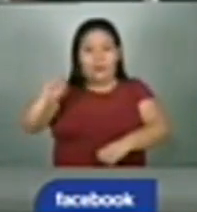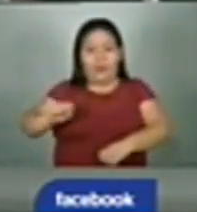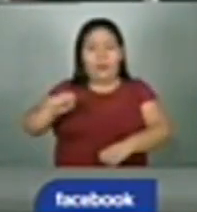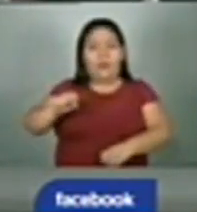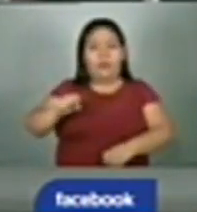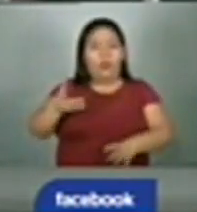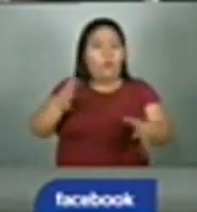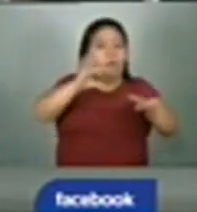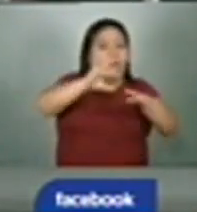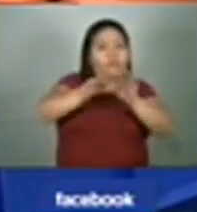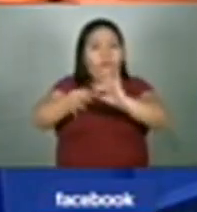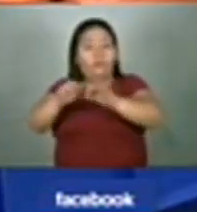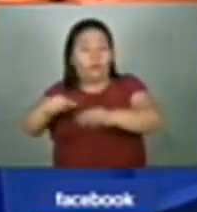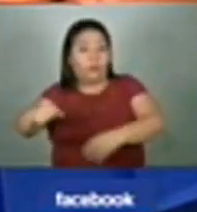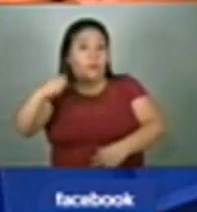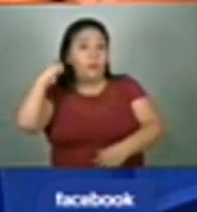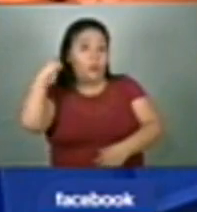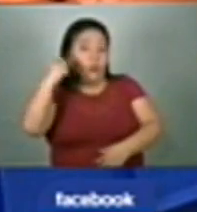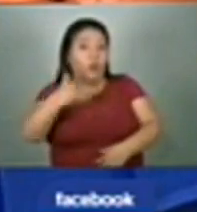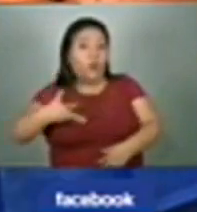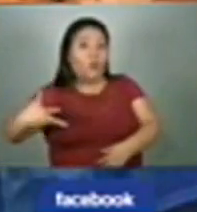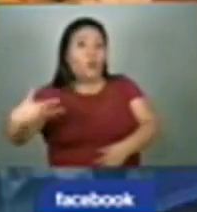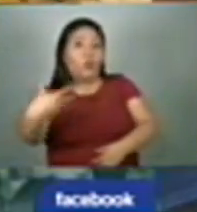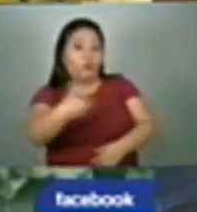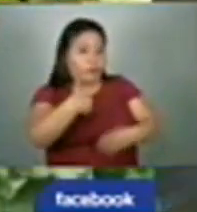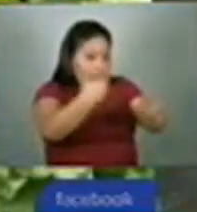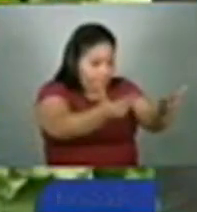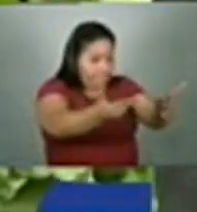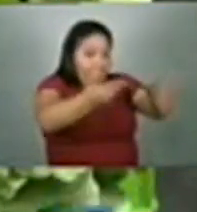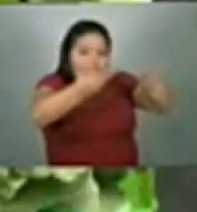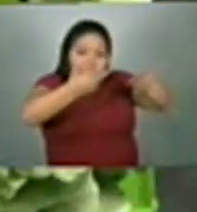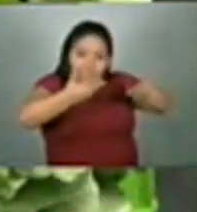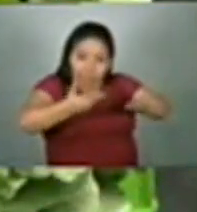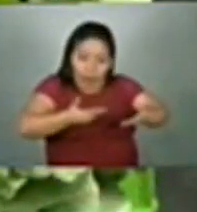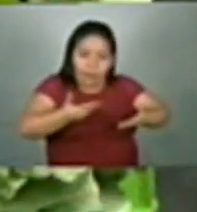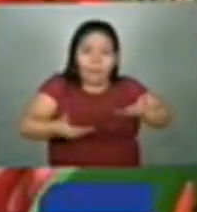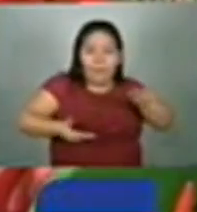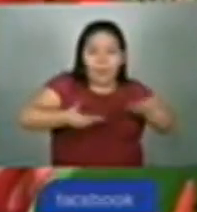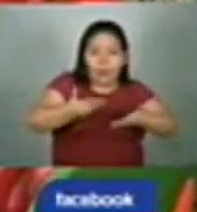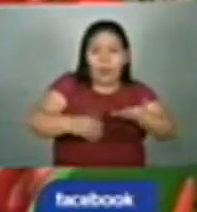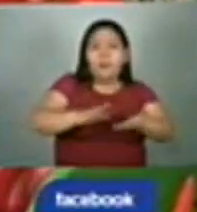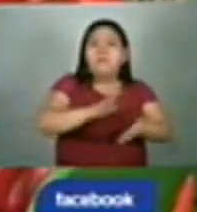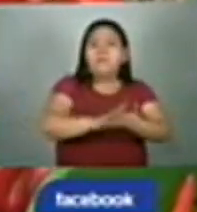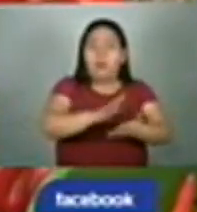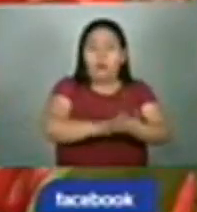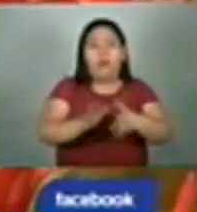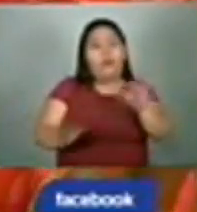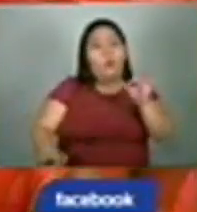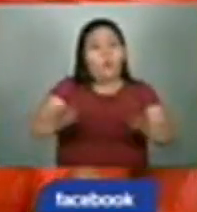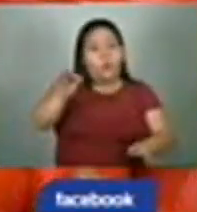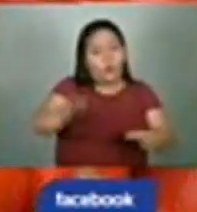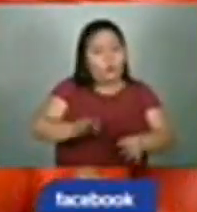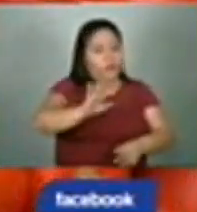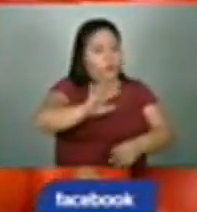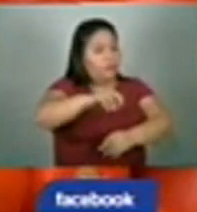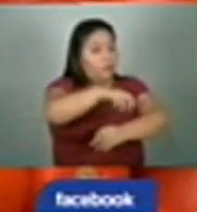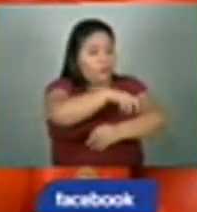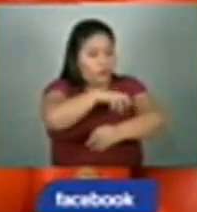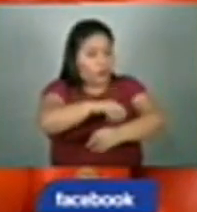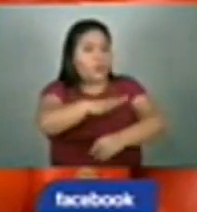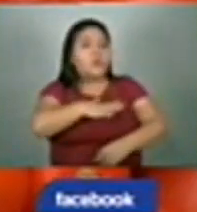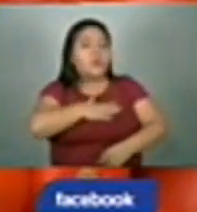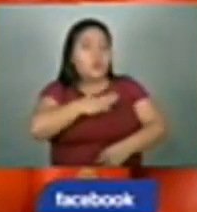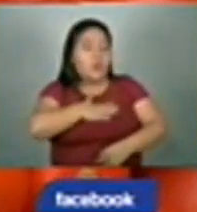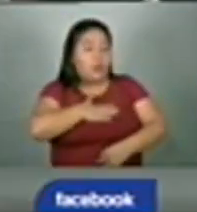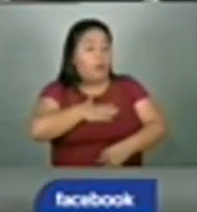un rol importantísimo porque somos la puerta al mercado, a un mercado que paga de manera justa estos productos, que le da visibilidad al